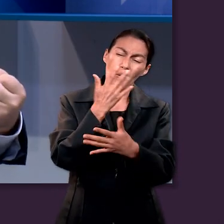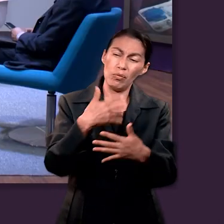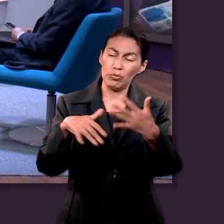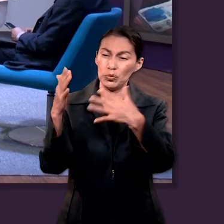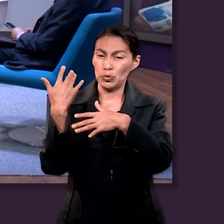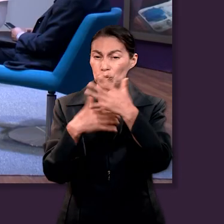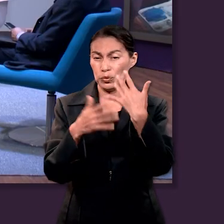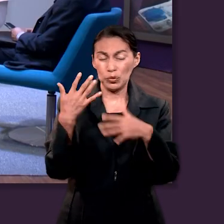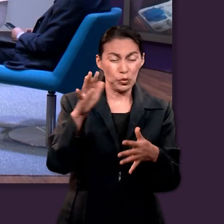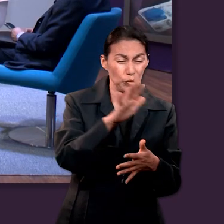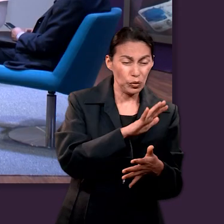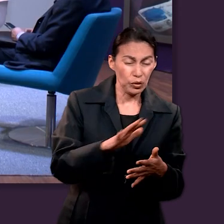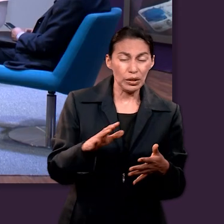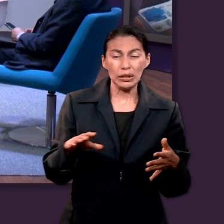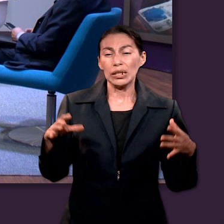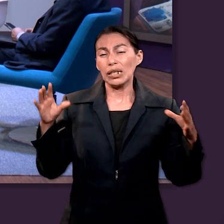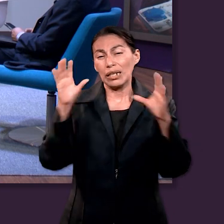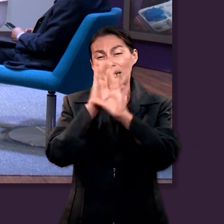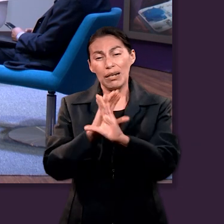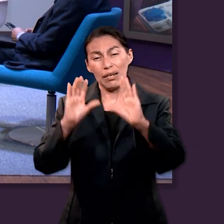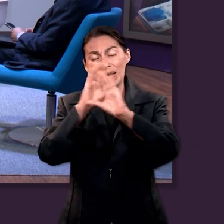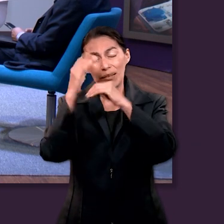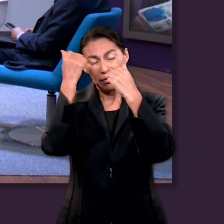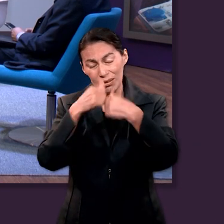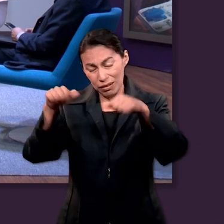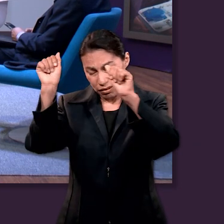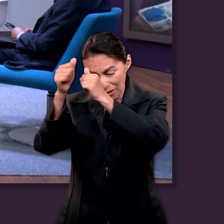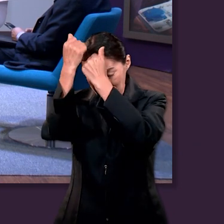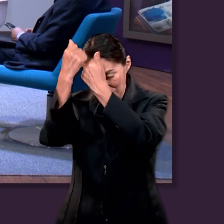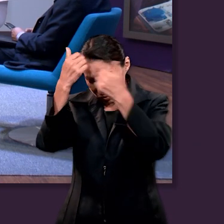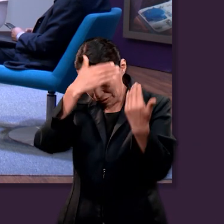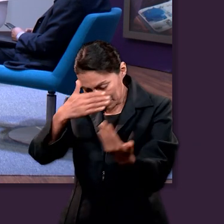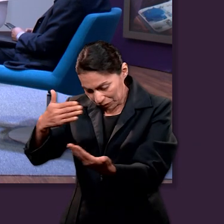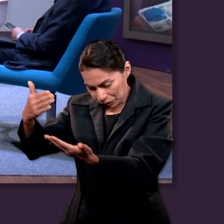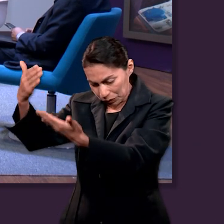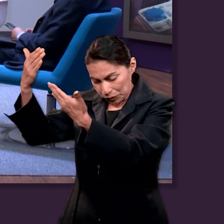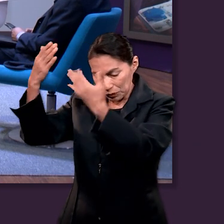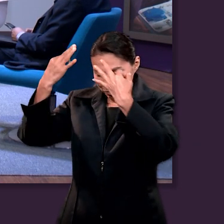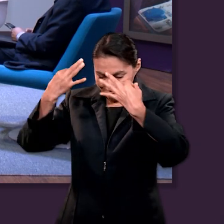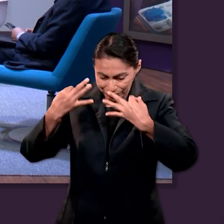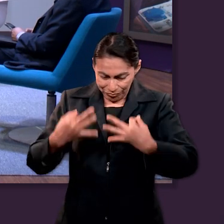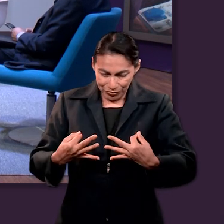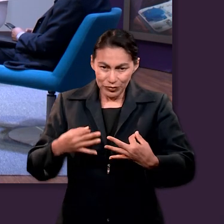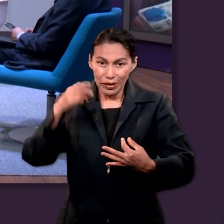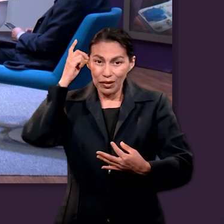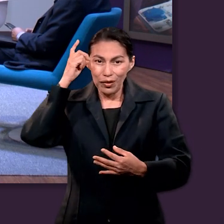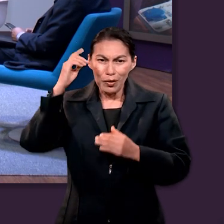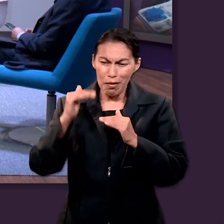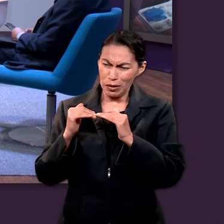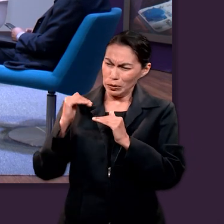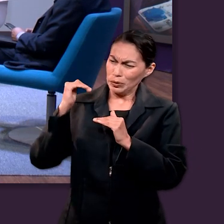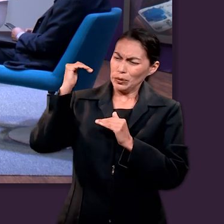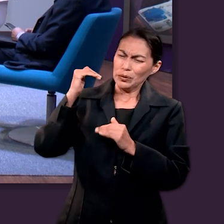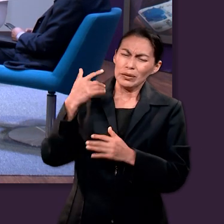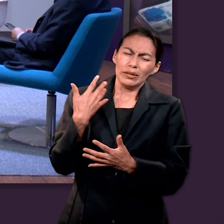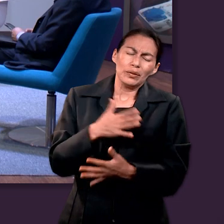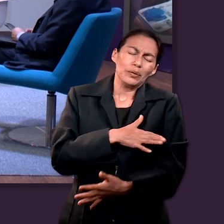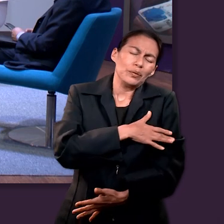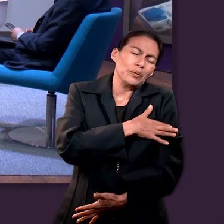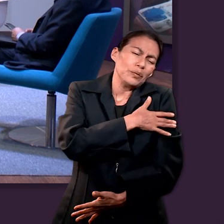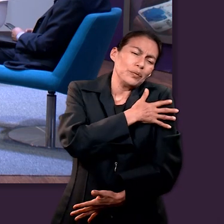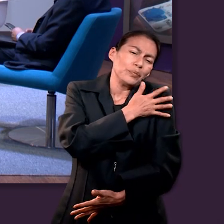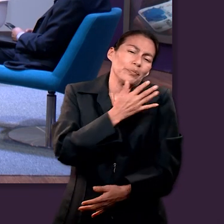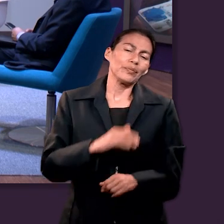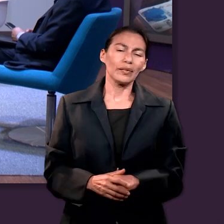cantamos animados y se siente la presencia de un Dios tan grande que amerita que lo hagamos bien, ¿no? Así